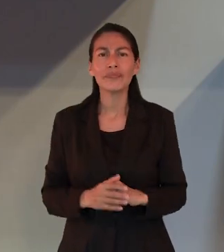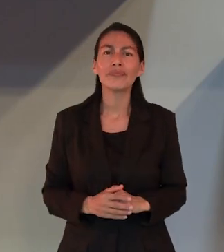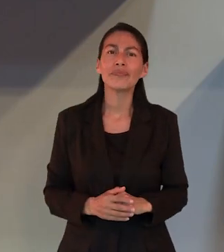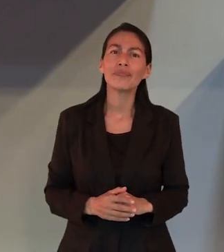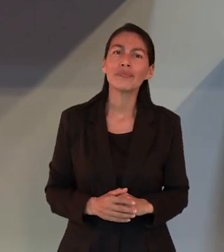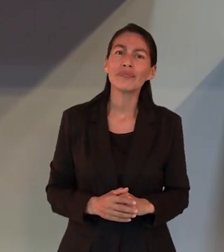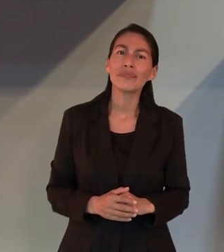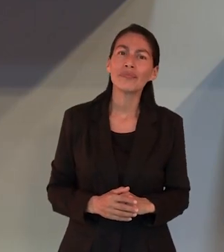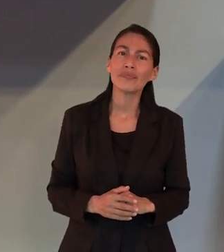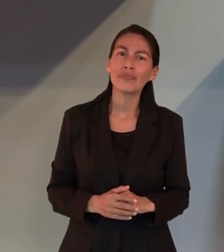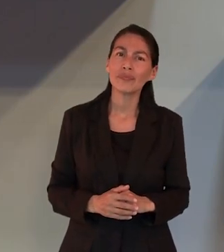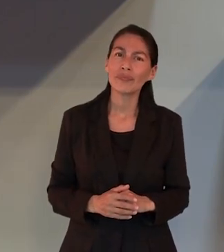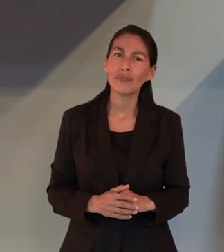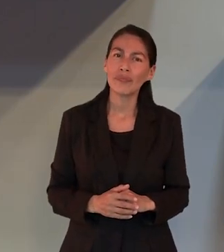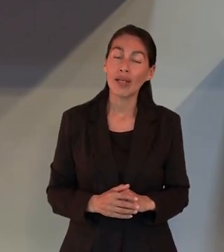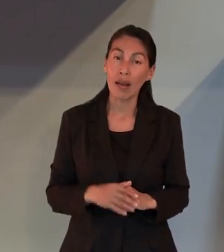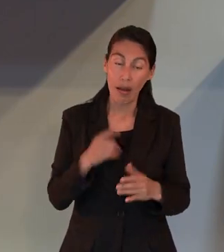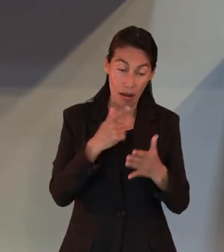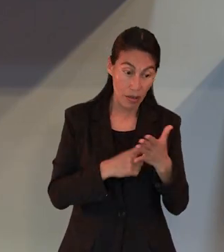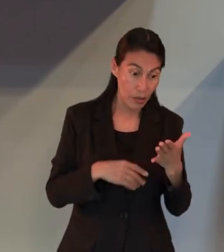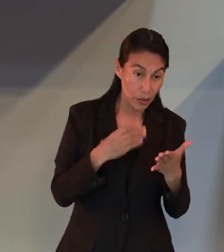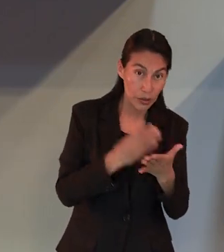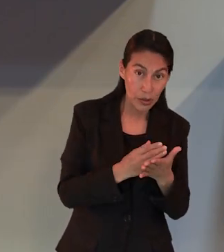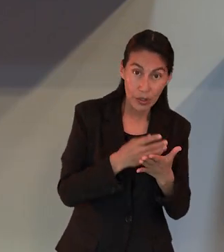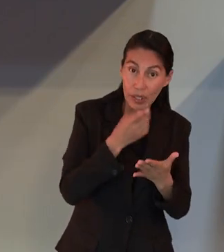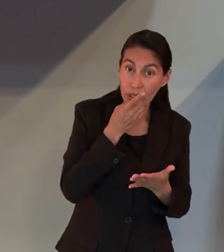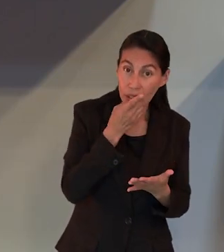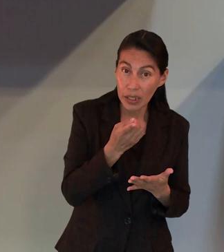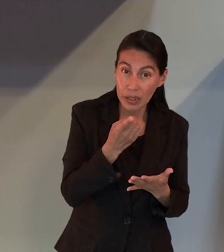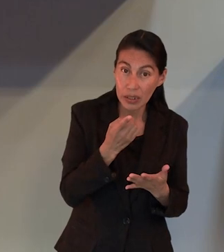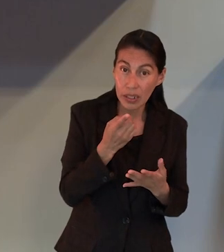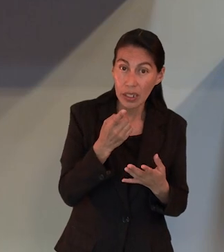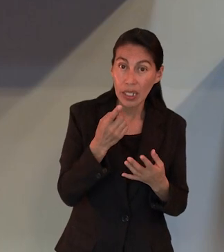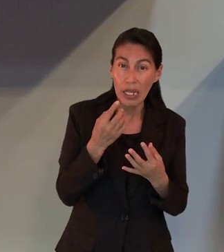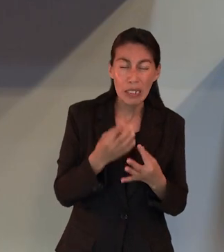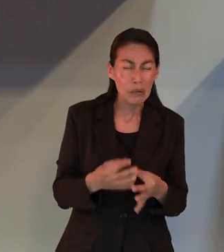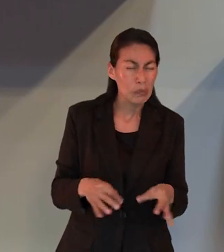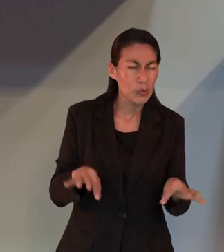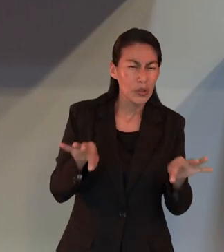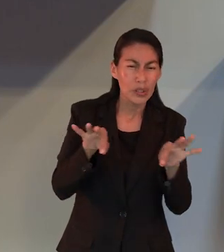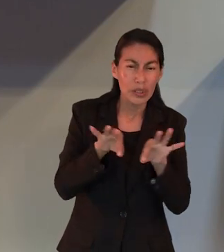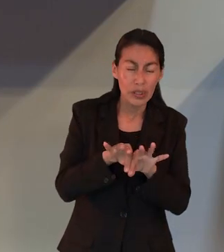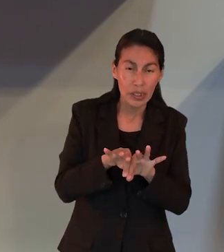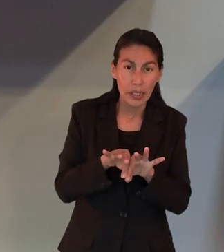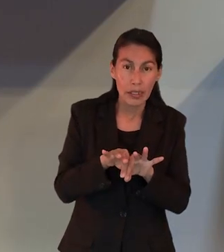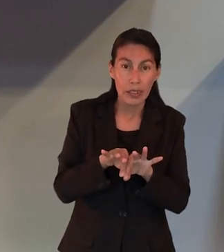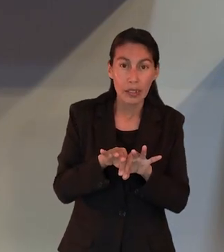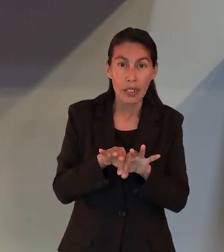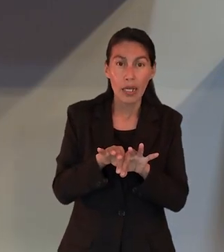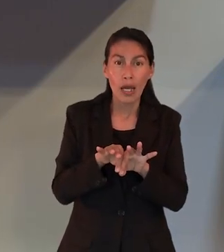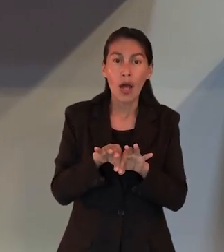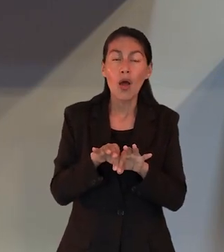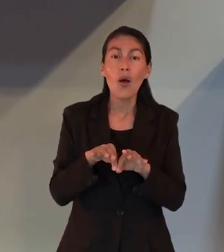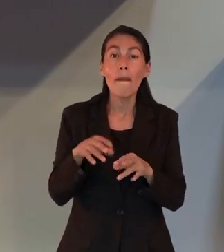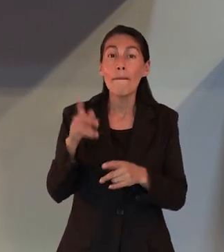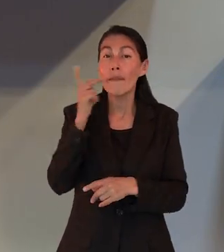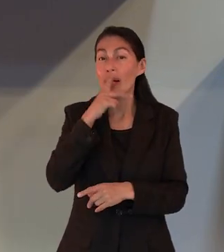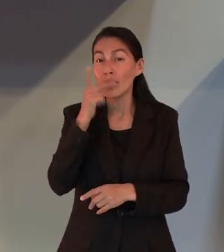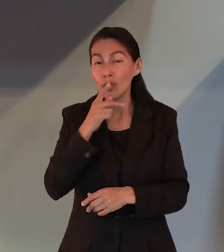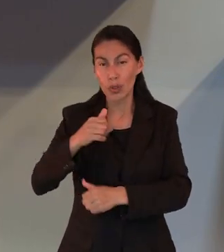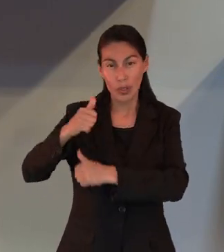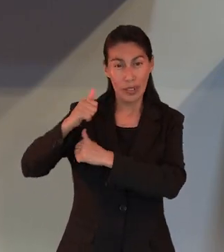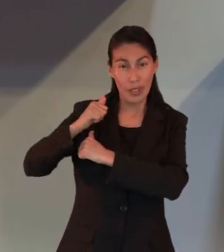pero nuestra lección toca un punto muy, muy importante que tiene que ver con nuestra relación, pero con nuestros líderes